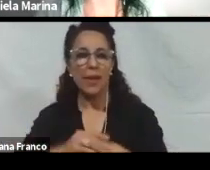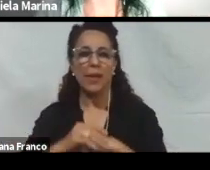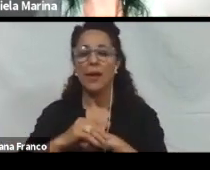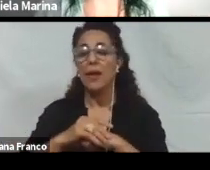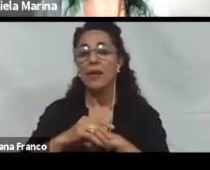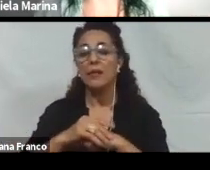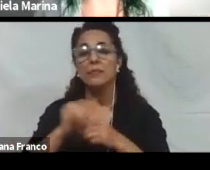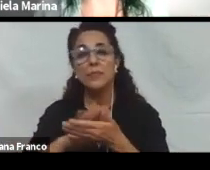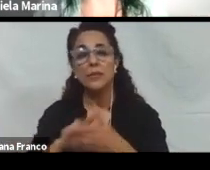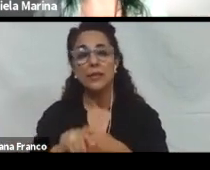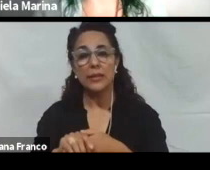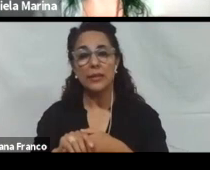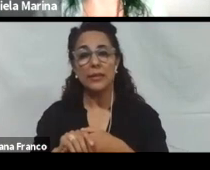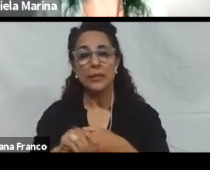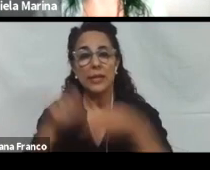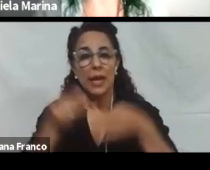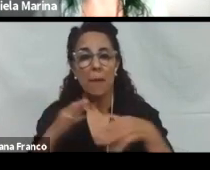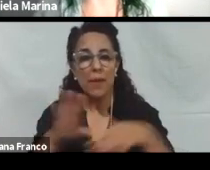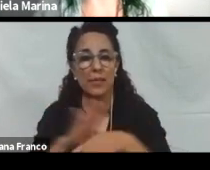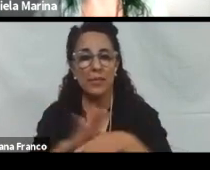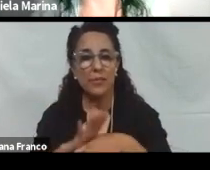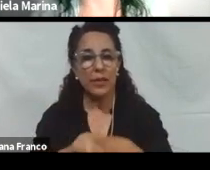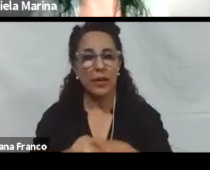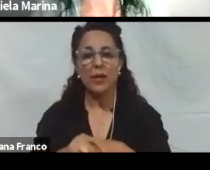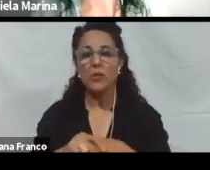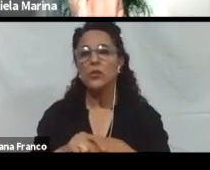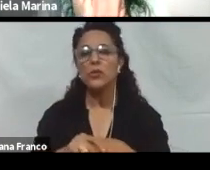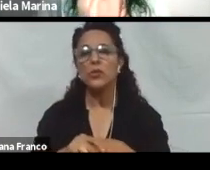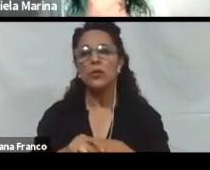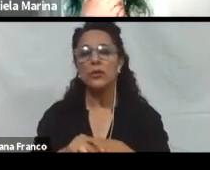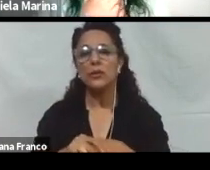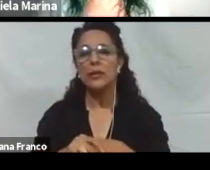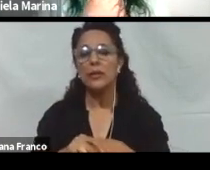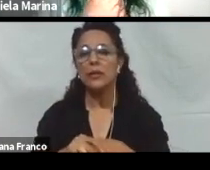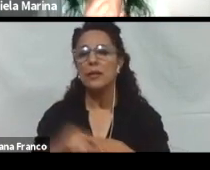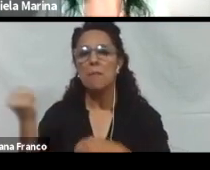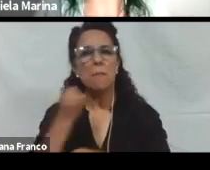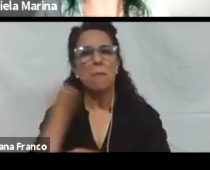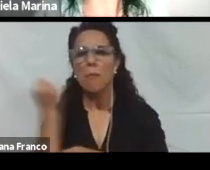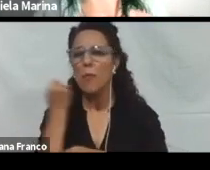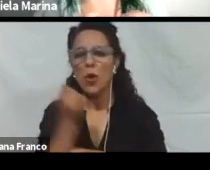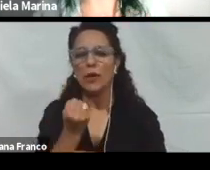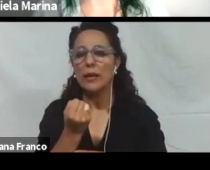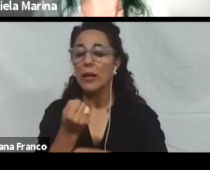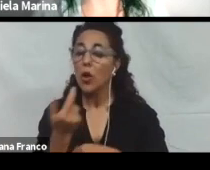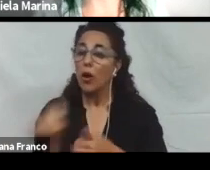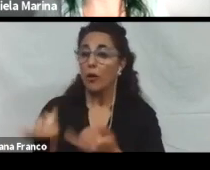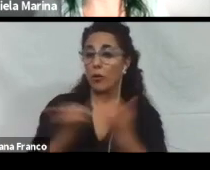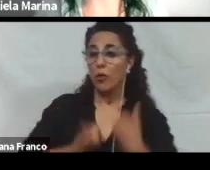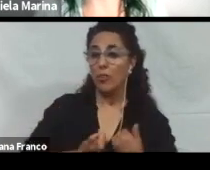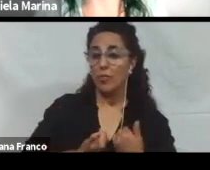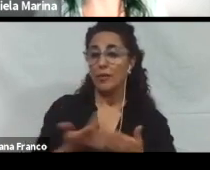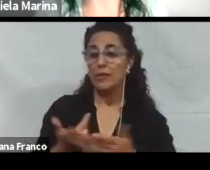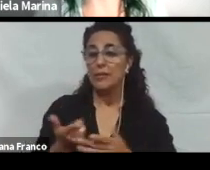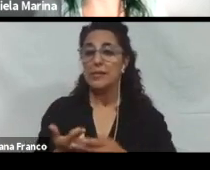recién, y otras especificaciones, estándares y pautas relevantes. Bueno, acá básicamente lo que nos indican es que, además de